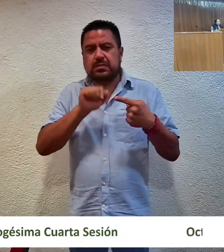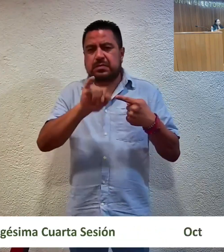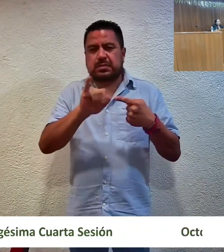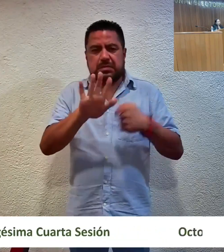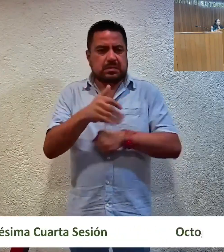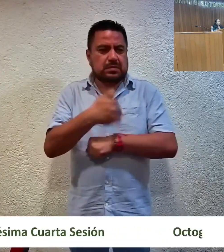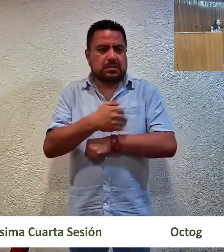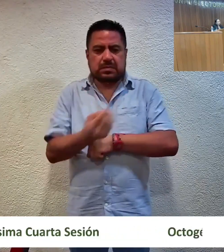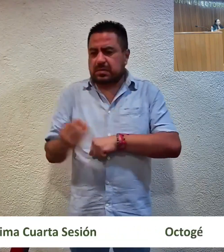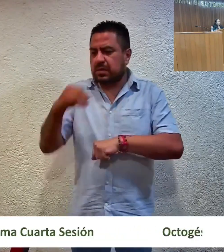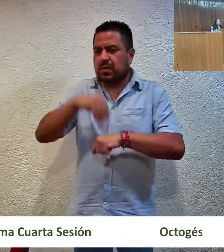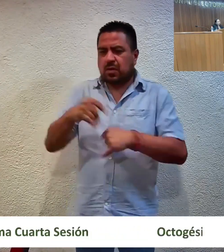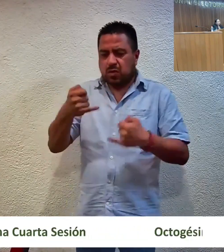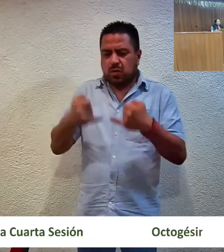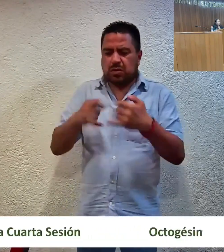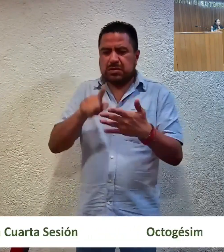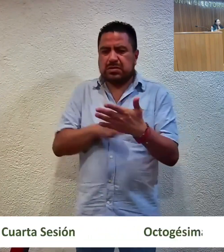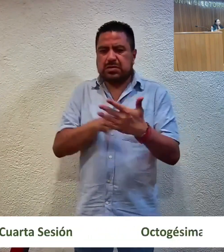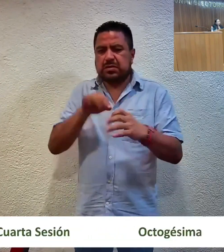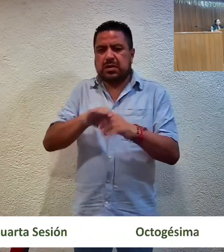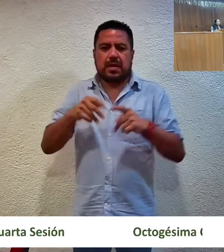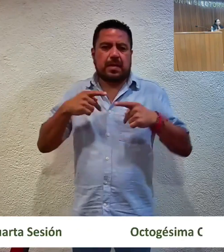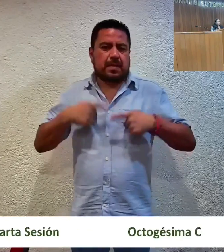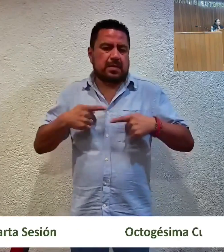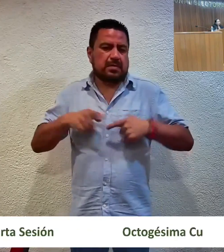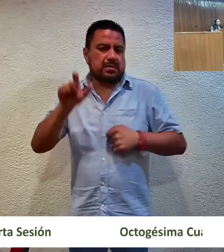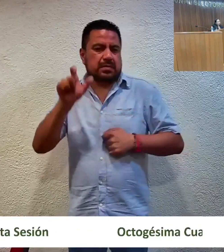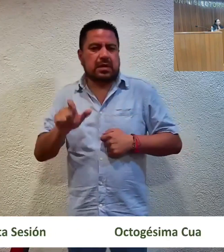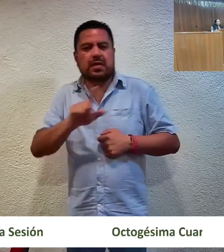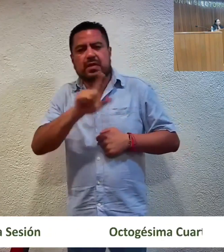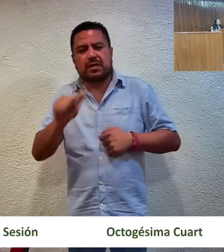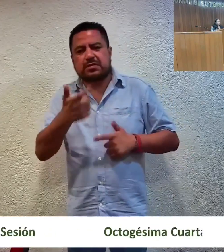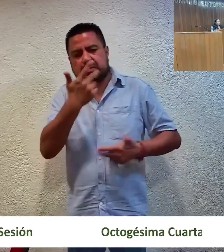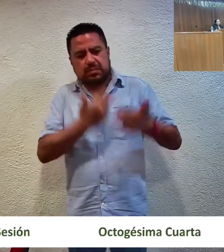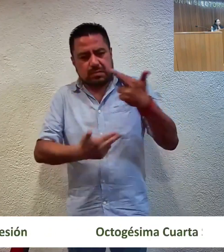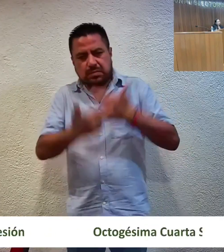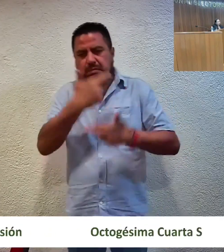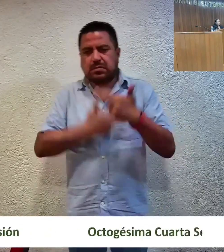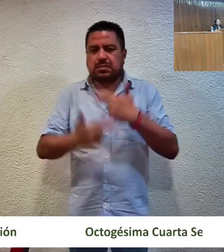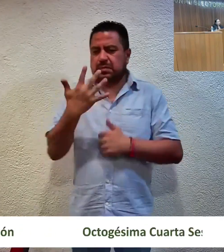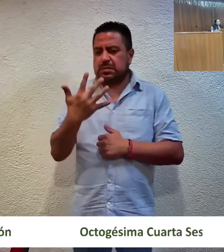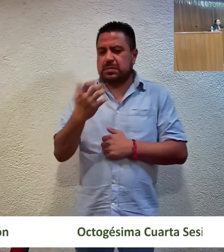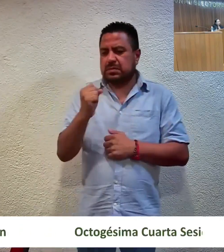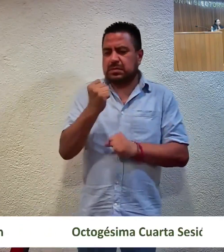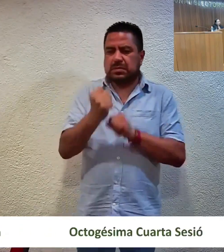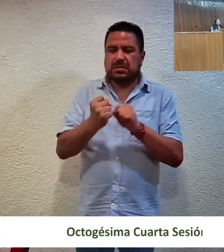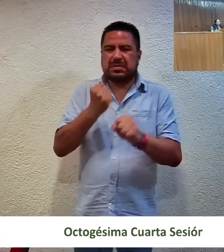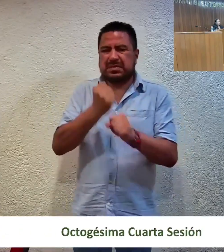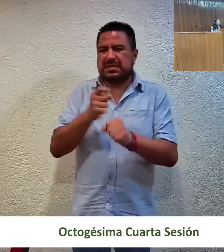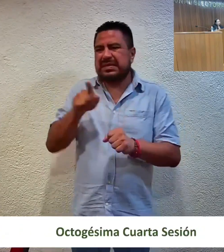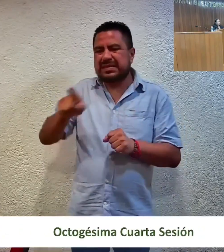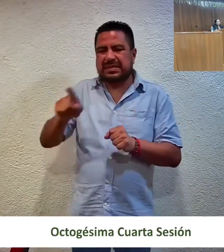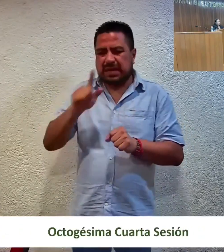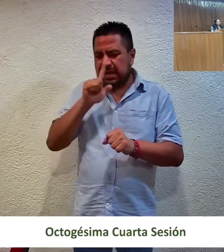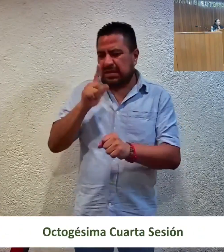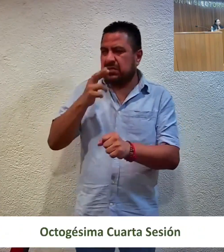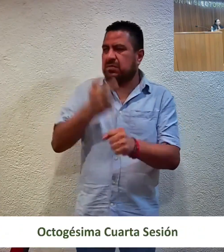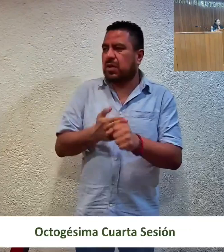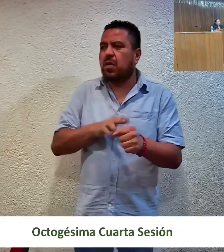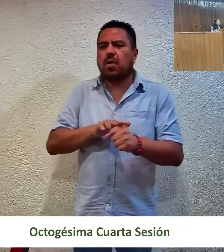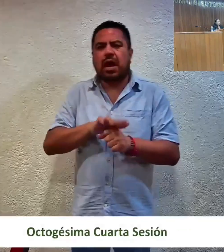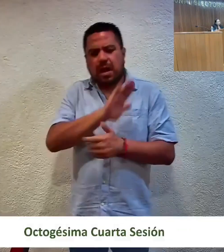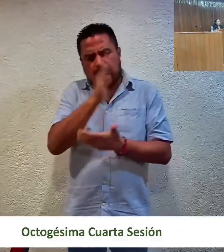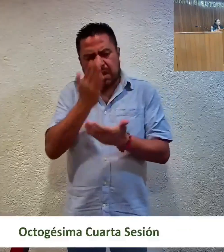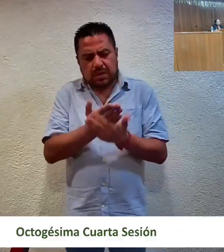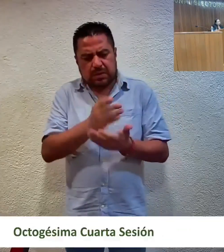parcialmente fundado el juicio electoral ciudadano y, en consecuencia, se revoca la resolución de 5 de septiembre emitida por la autoridad responsable en el